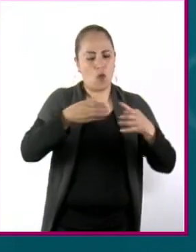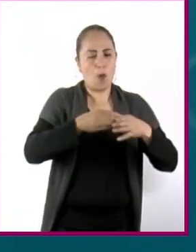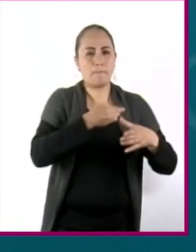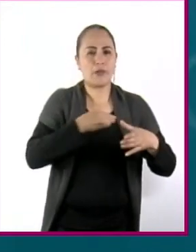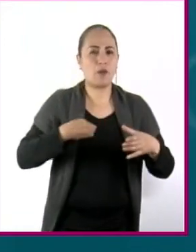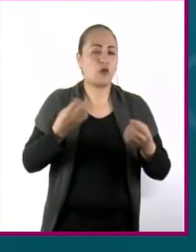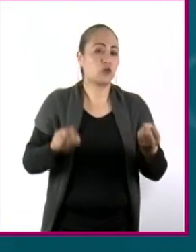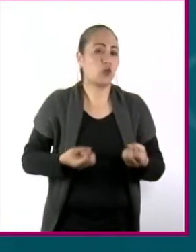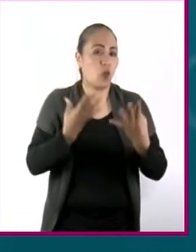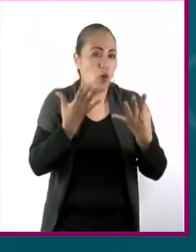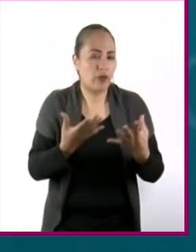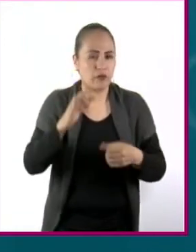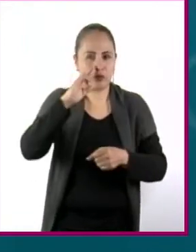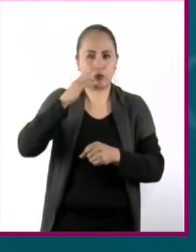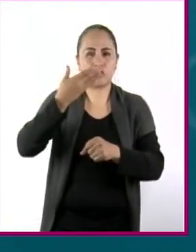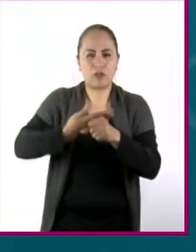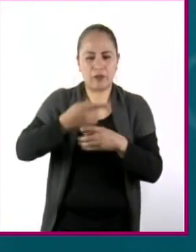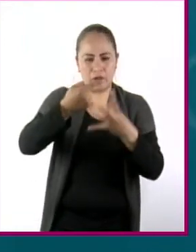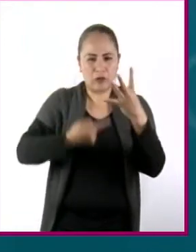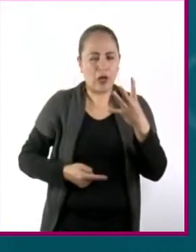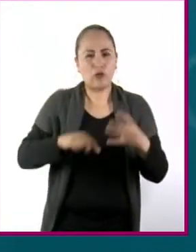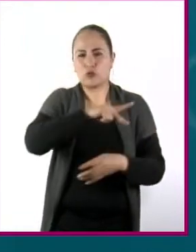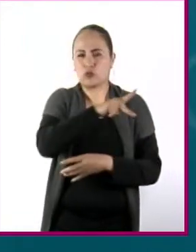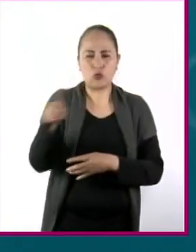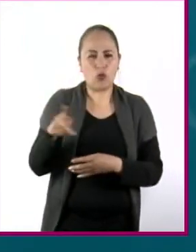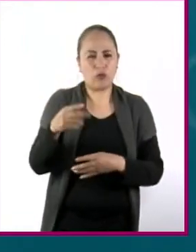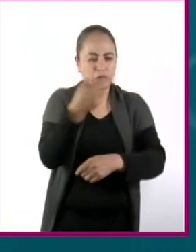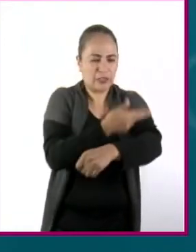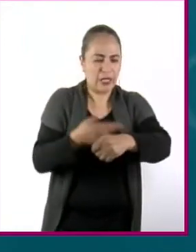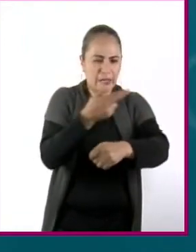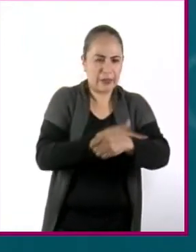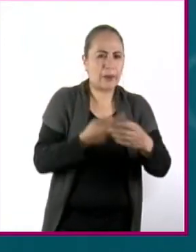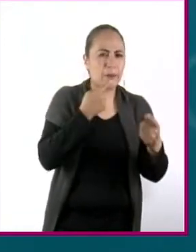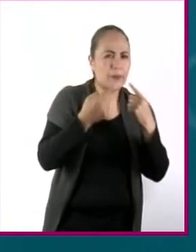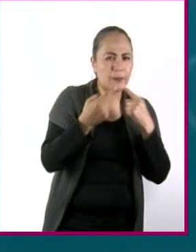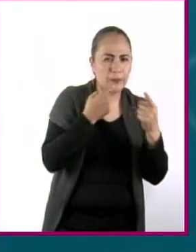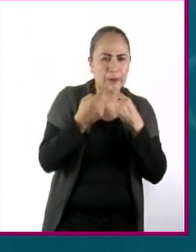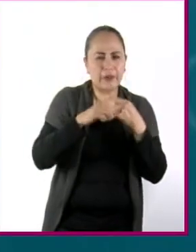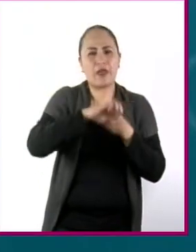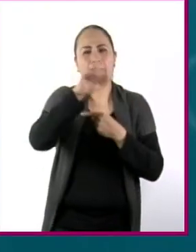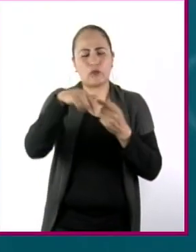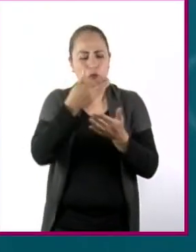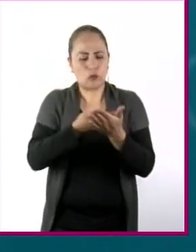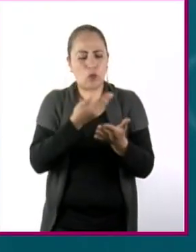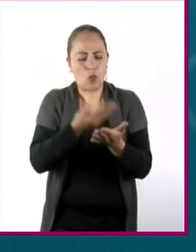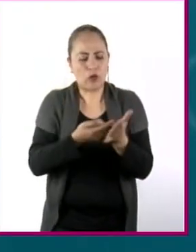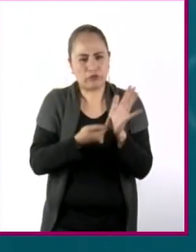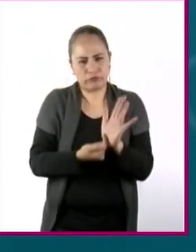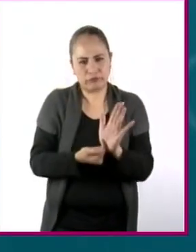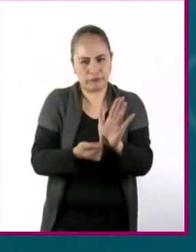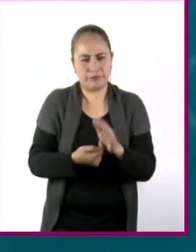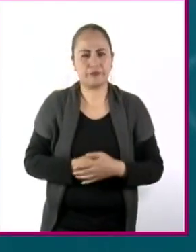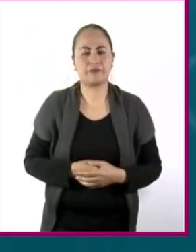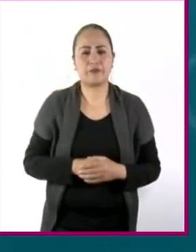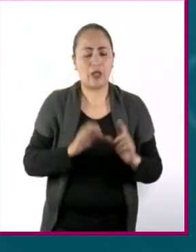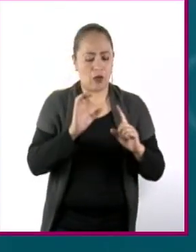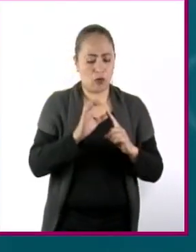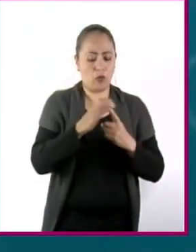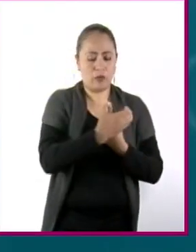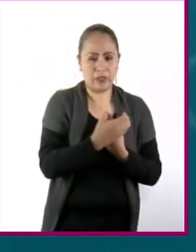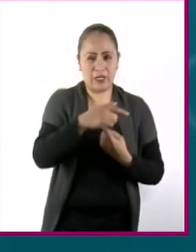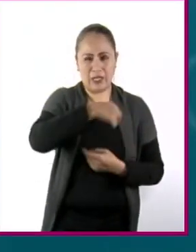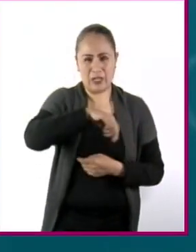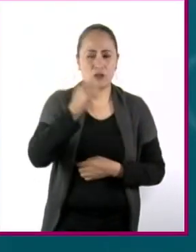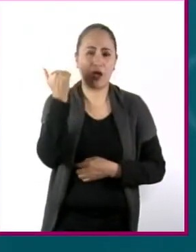los cargos son definidos de manera colectiva después de realizar las propuestas vertidas. Un comité estudiantil ofrece una